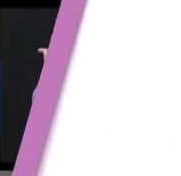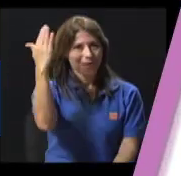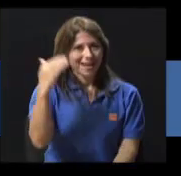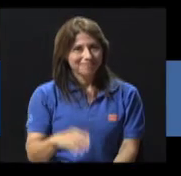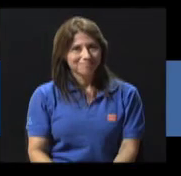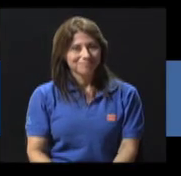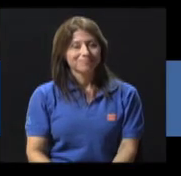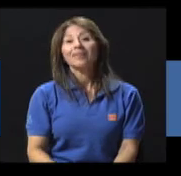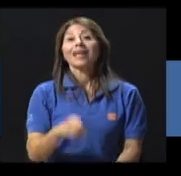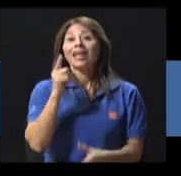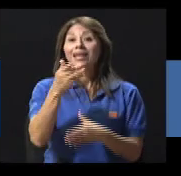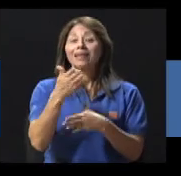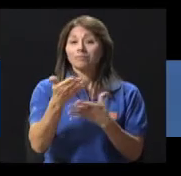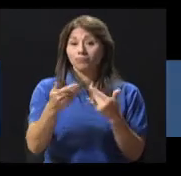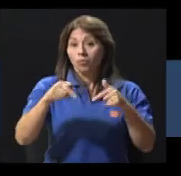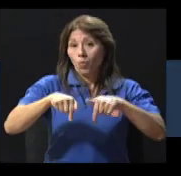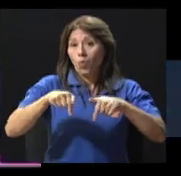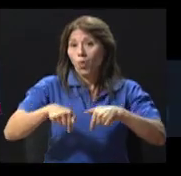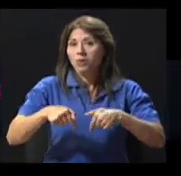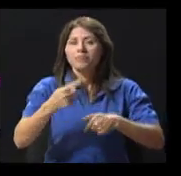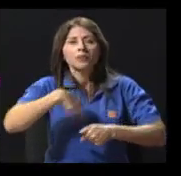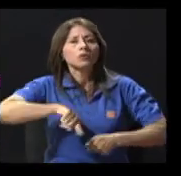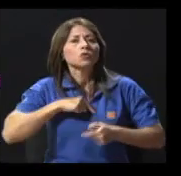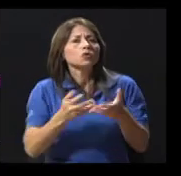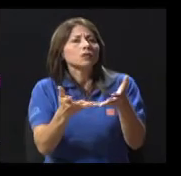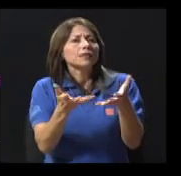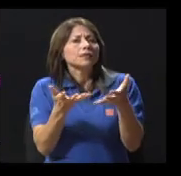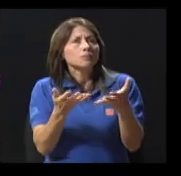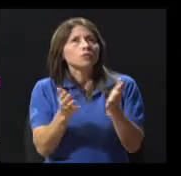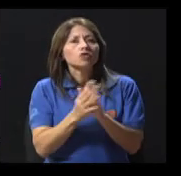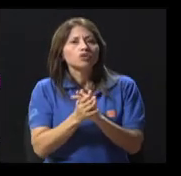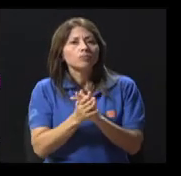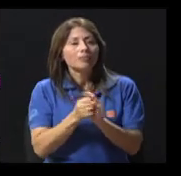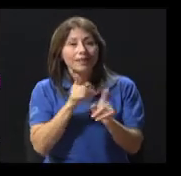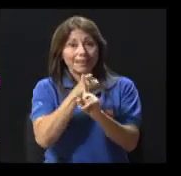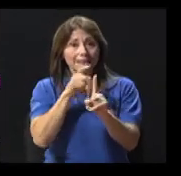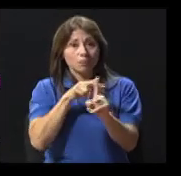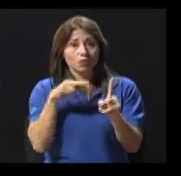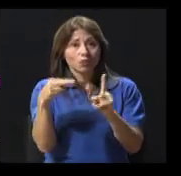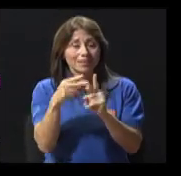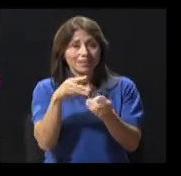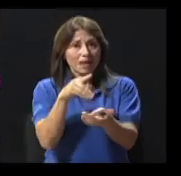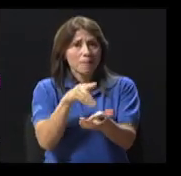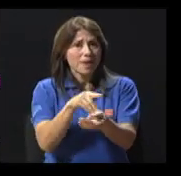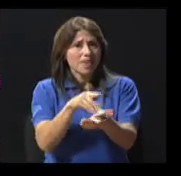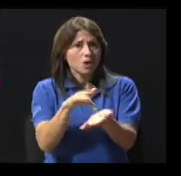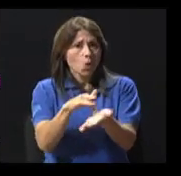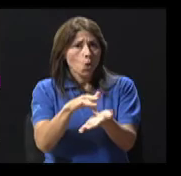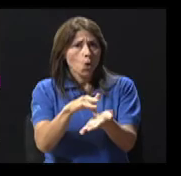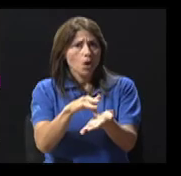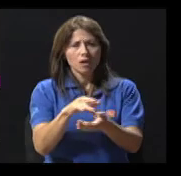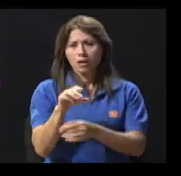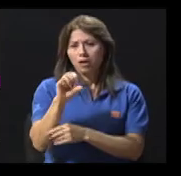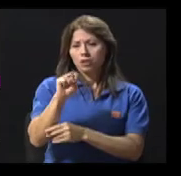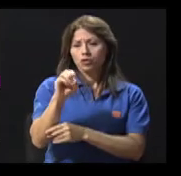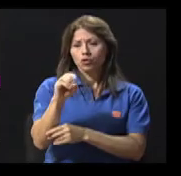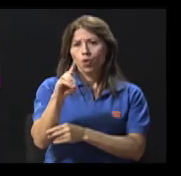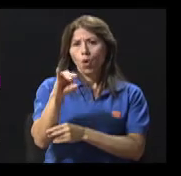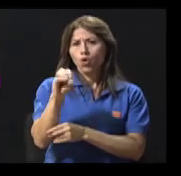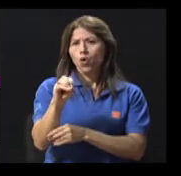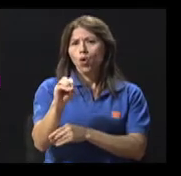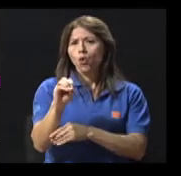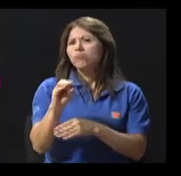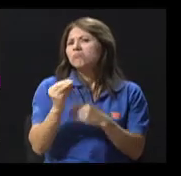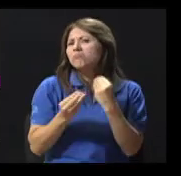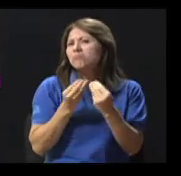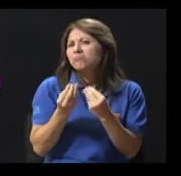Hola, en la sección del día de hoy quisimos preguntarnos desde el punto de vista médico cómo funciona el sodio para que afecte la